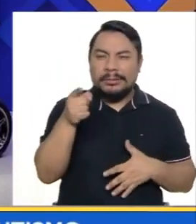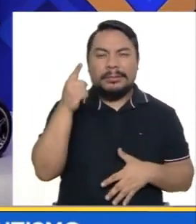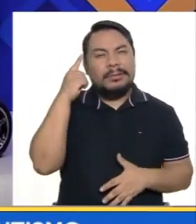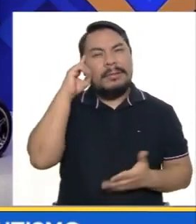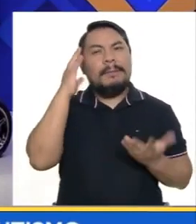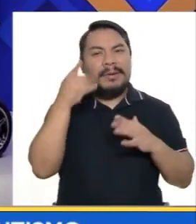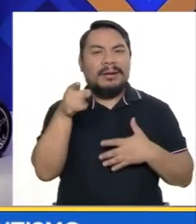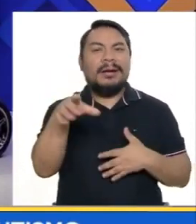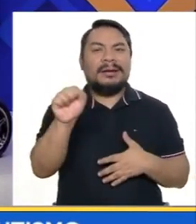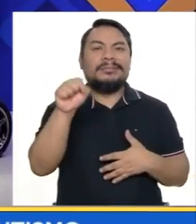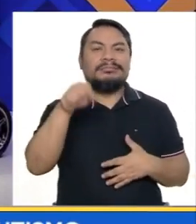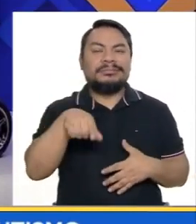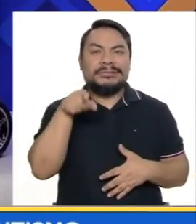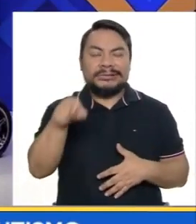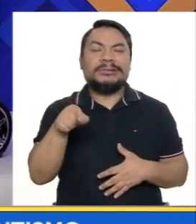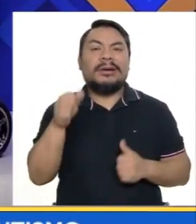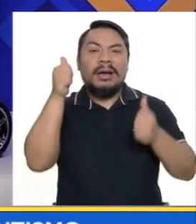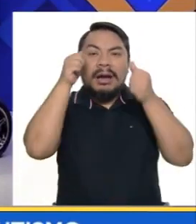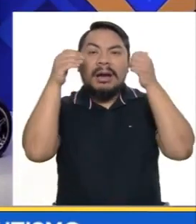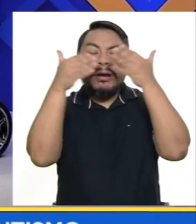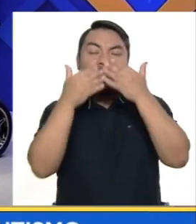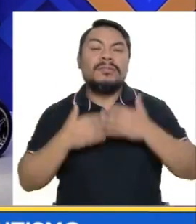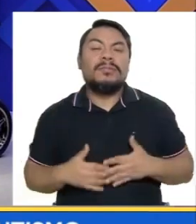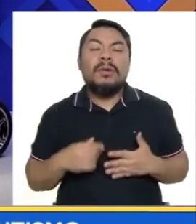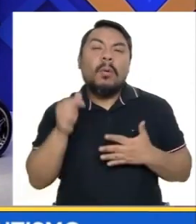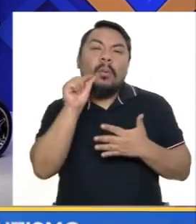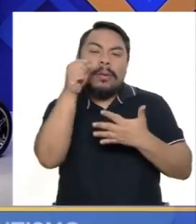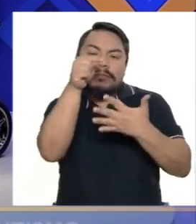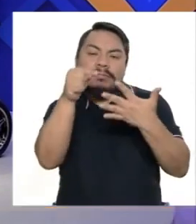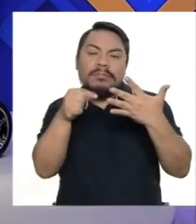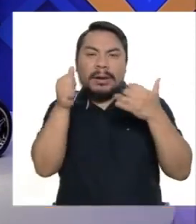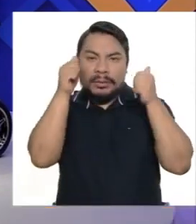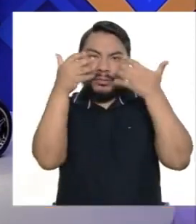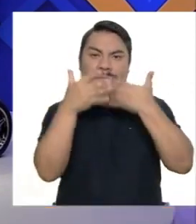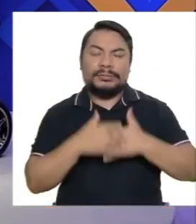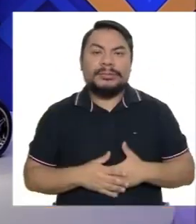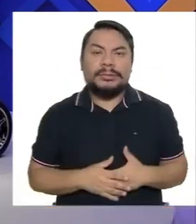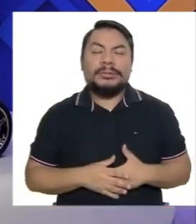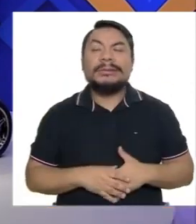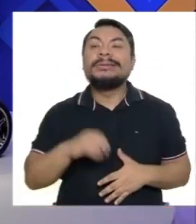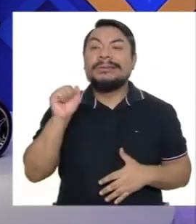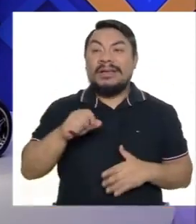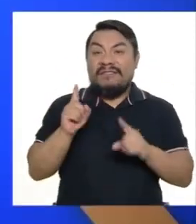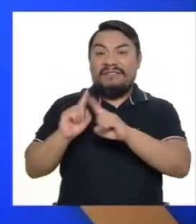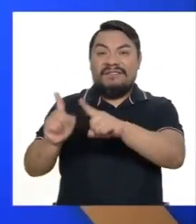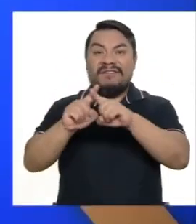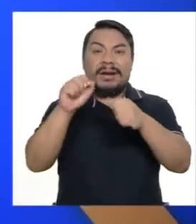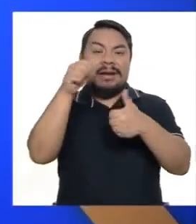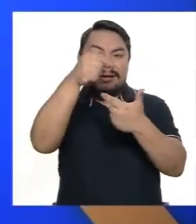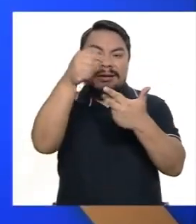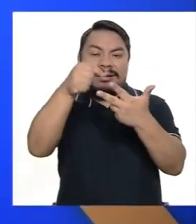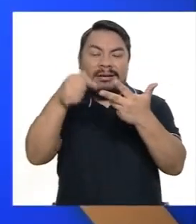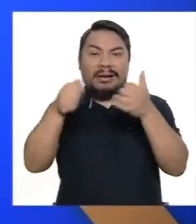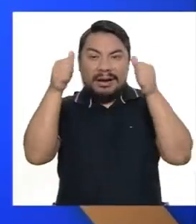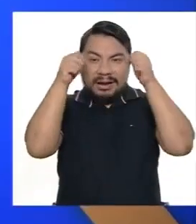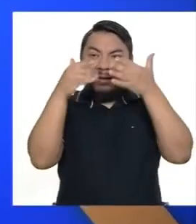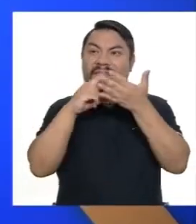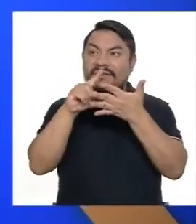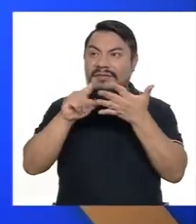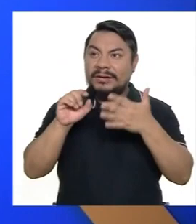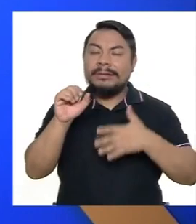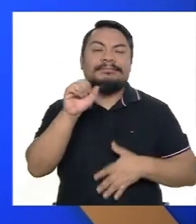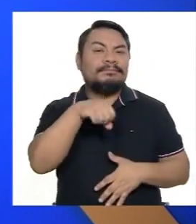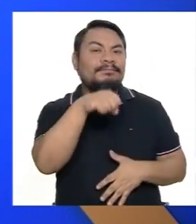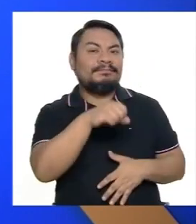que podrían ser algunos signos de autismo o algunos de los tipos de autismo. Claro, porque hay varios tipos de autismo también. Así es.